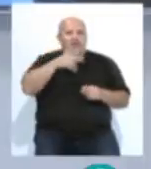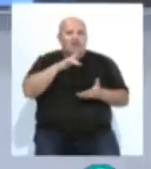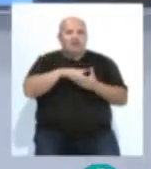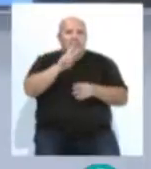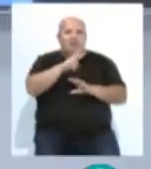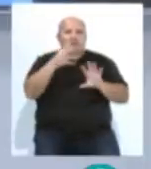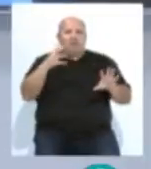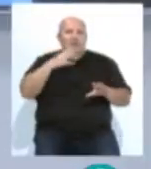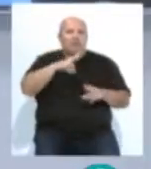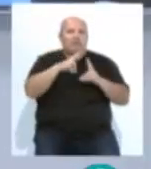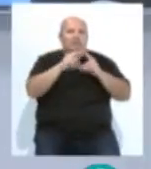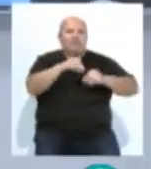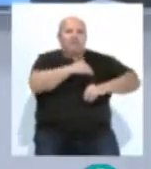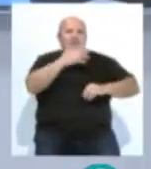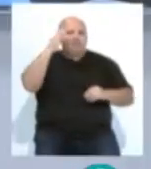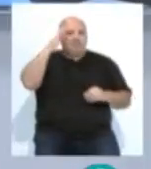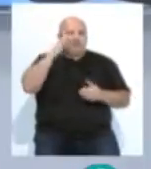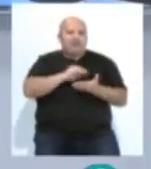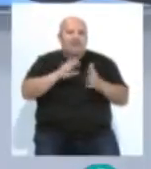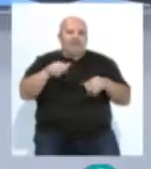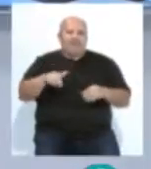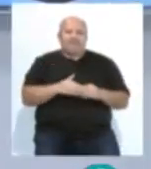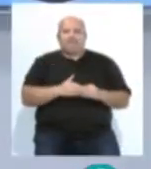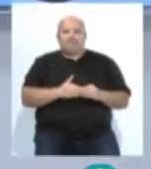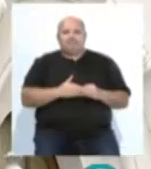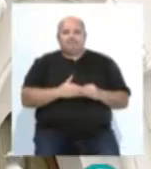día 29 en la Facultad de Filosofías y Letras de la Capital.